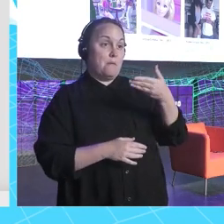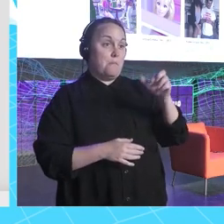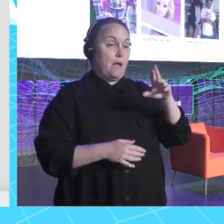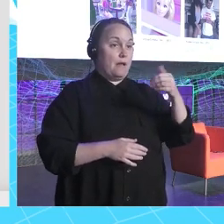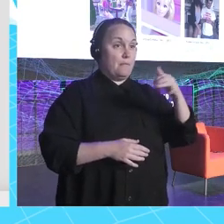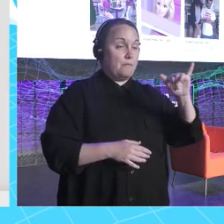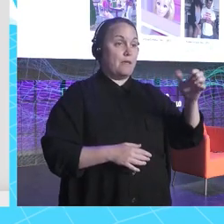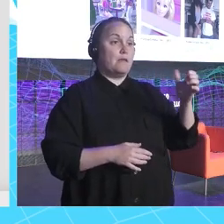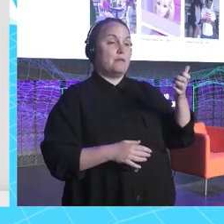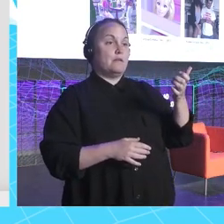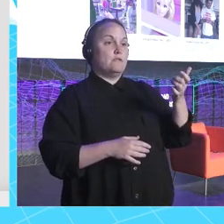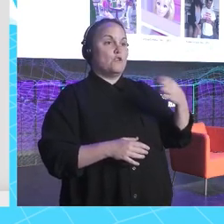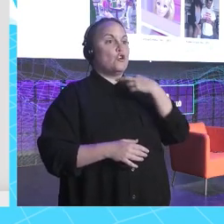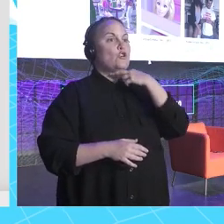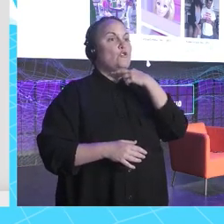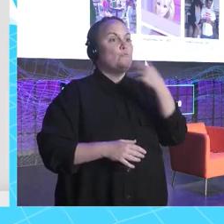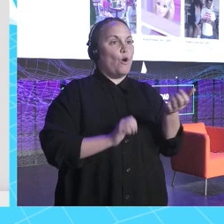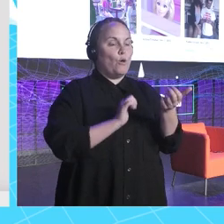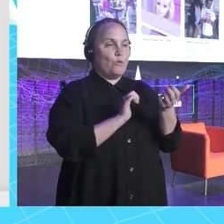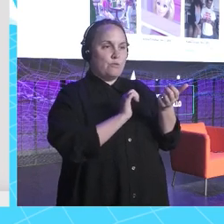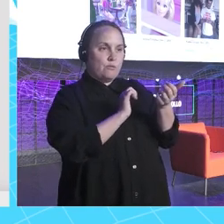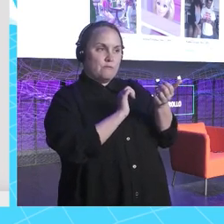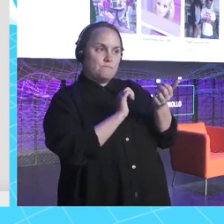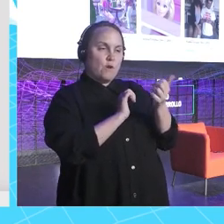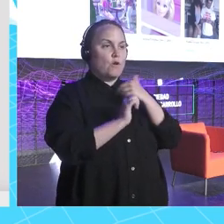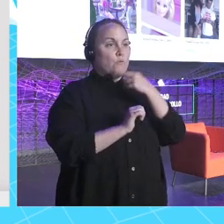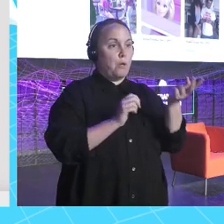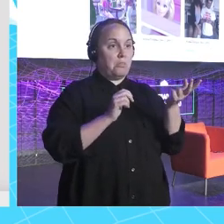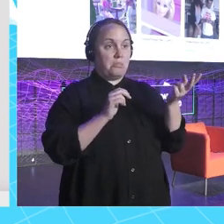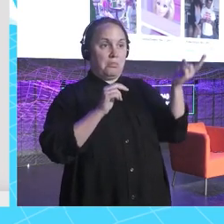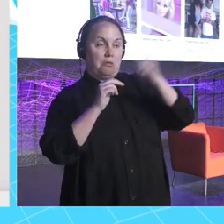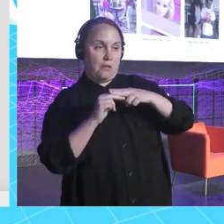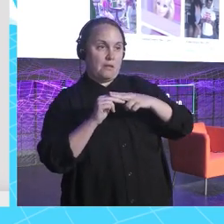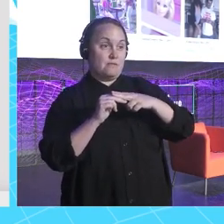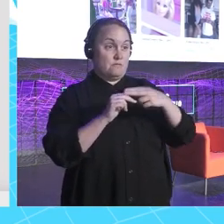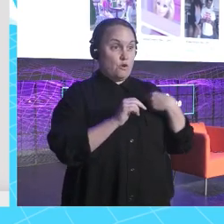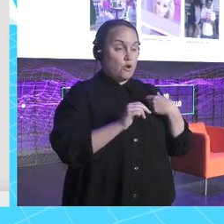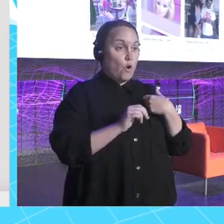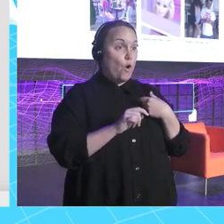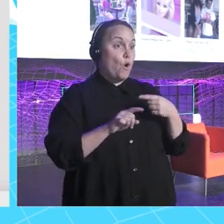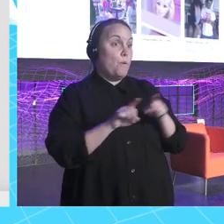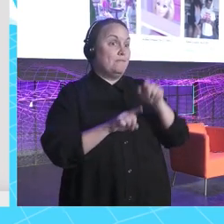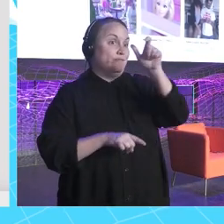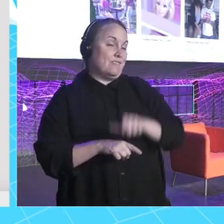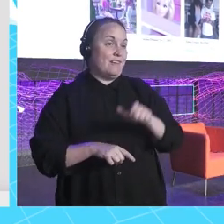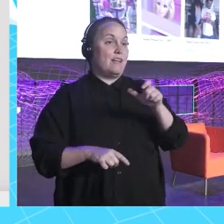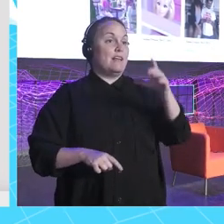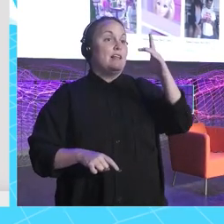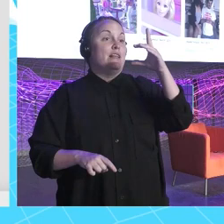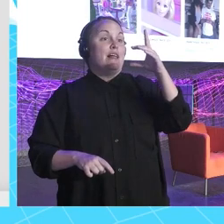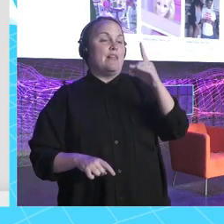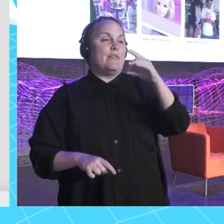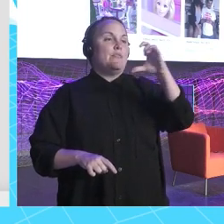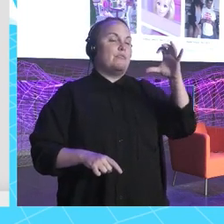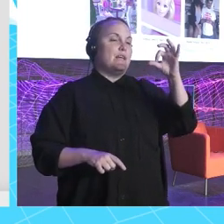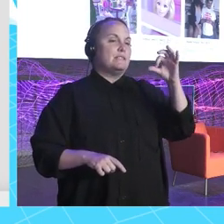vez en su vida, o la soy yo, no era desahogada. Desahogada es otra persona. Desahogada ha vuelto a YouTube. Cuidado, quiero que lo sepáis. Doblando a Lana del Rey la tenéis que